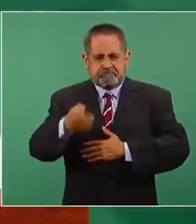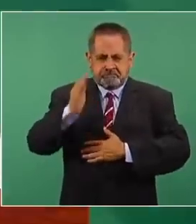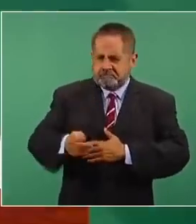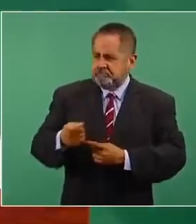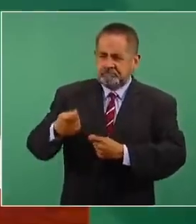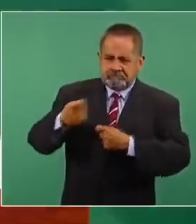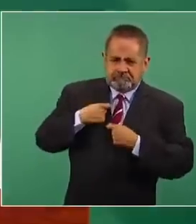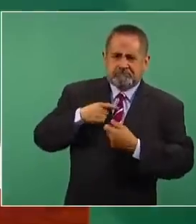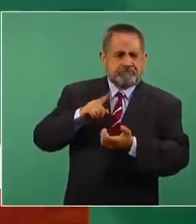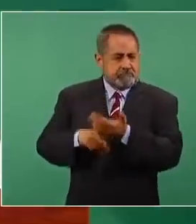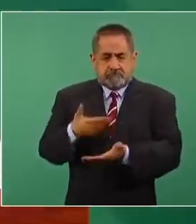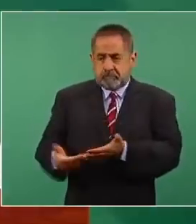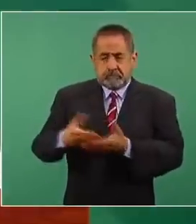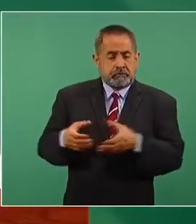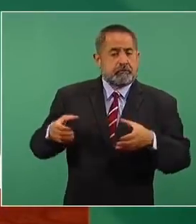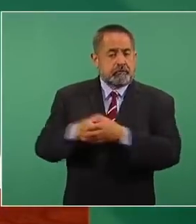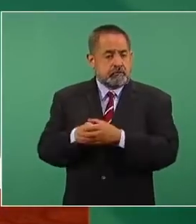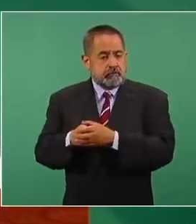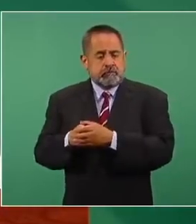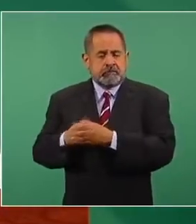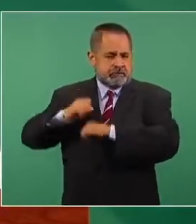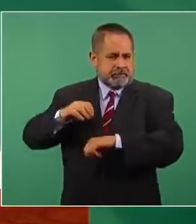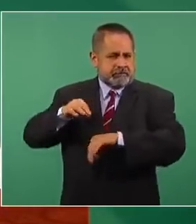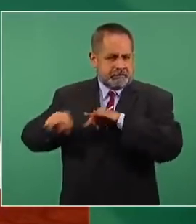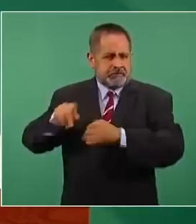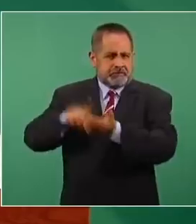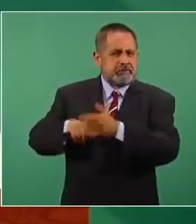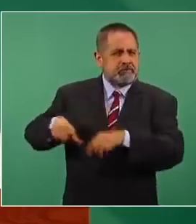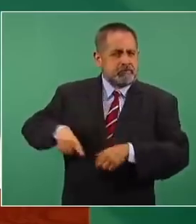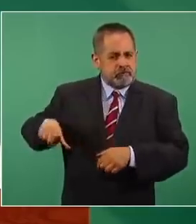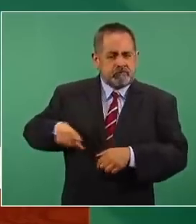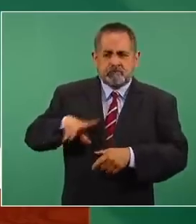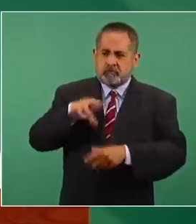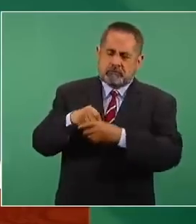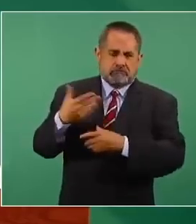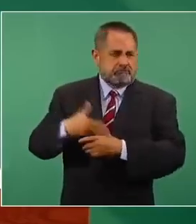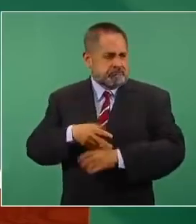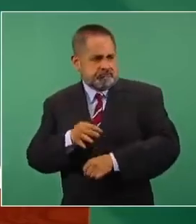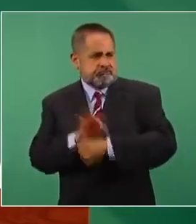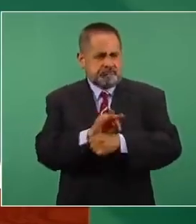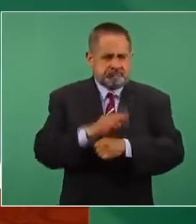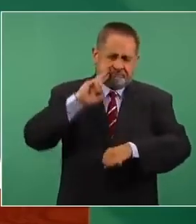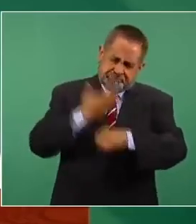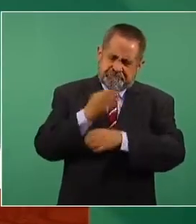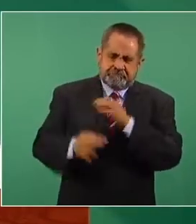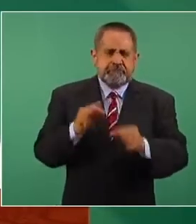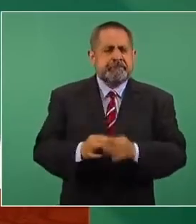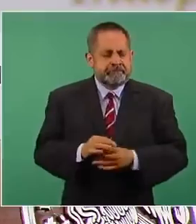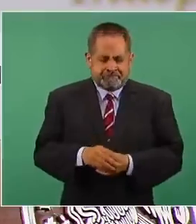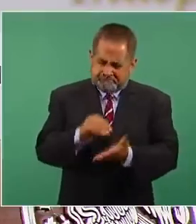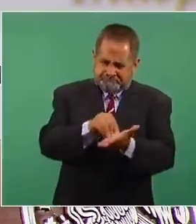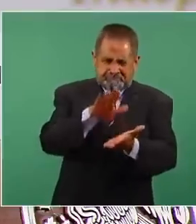quienes hoy somos parte de la vida nacional desde una posición privilegiada. Dejemos